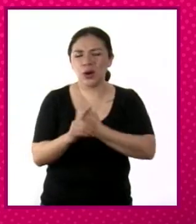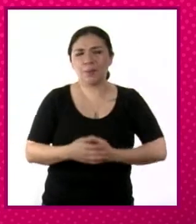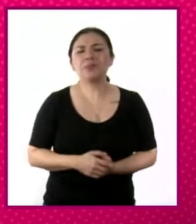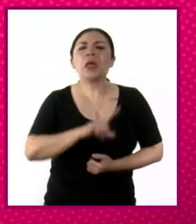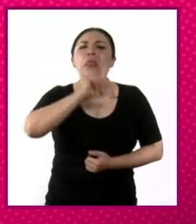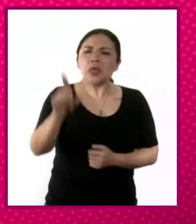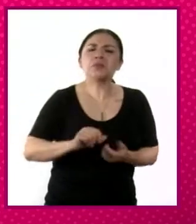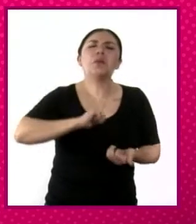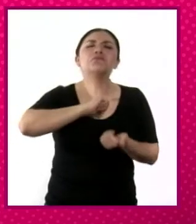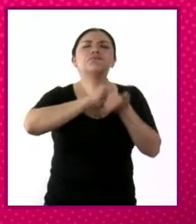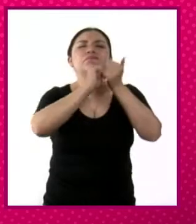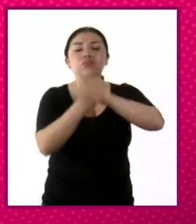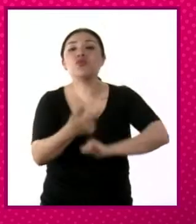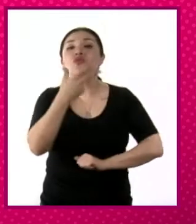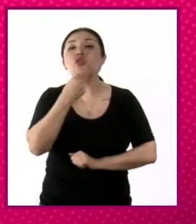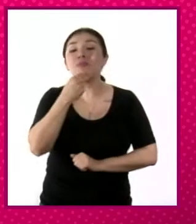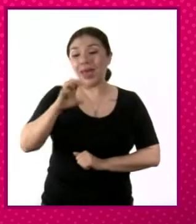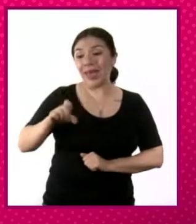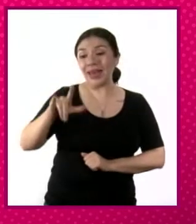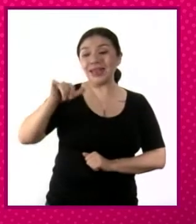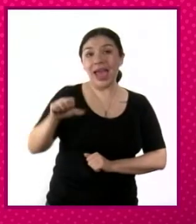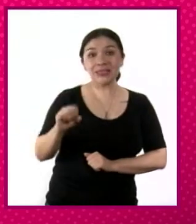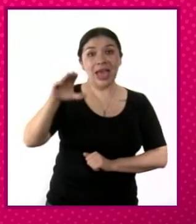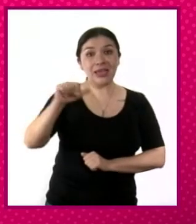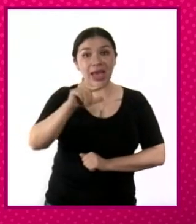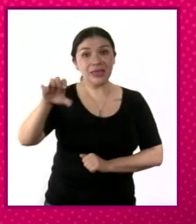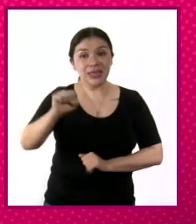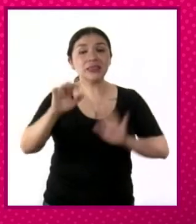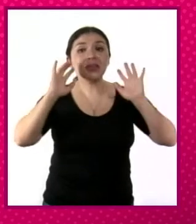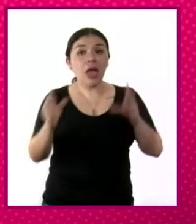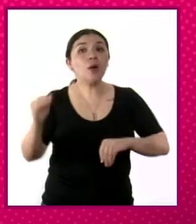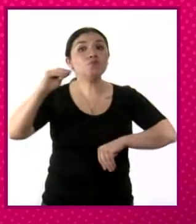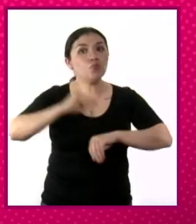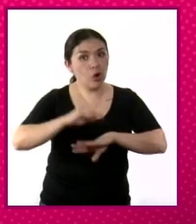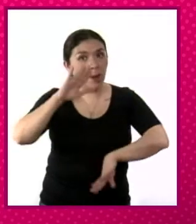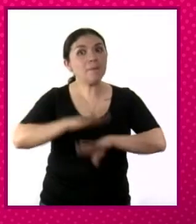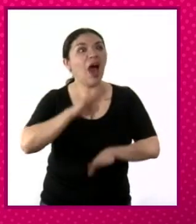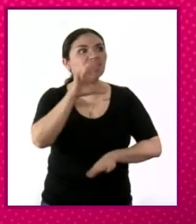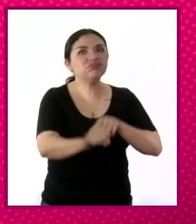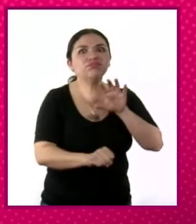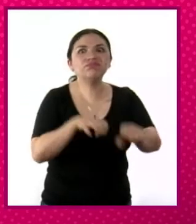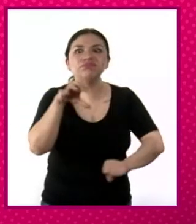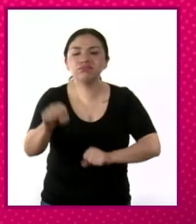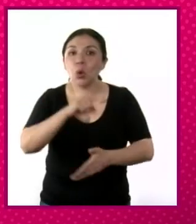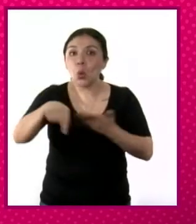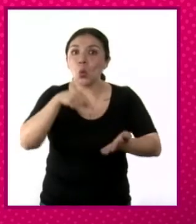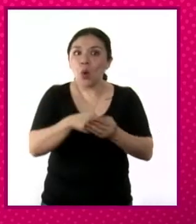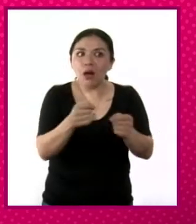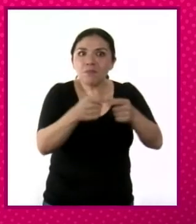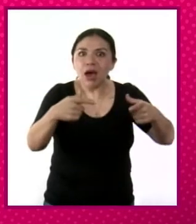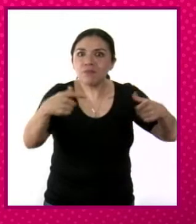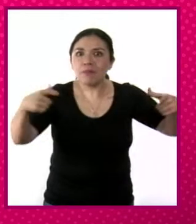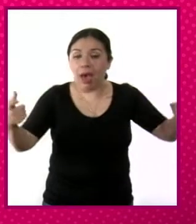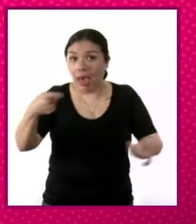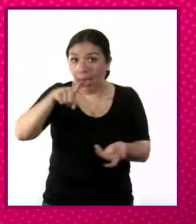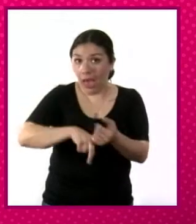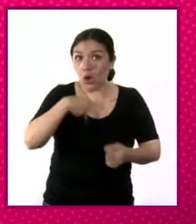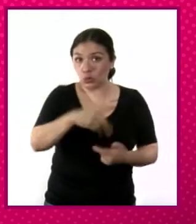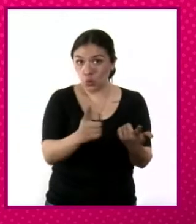Paulatinamente, Plutarco Elías Calles va a alcanzar más espacios dentro del partido